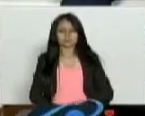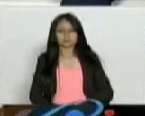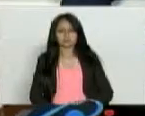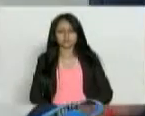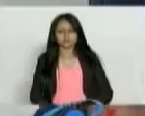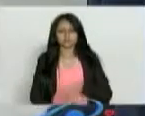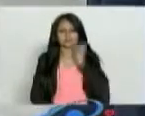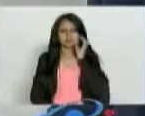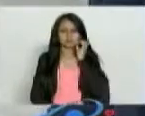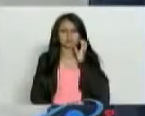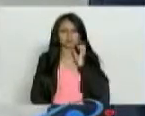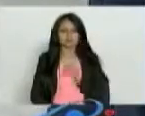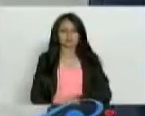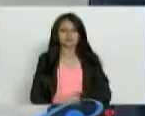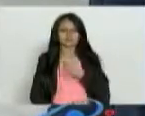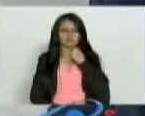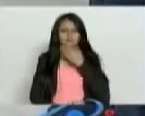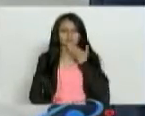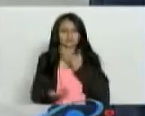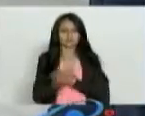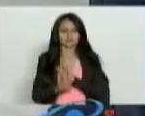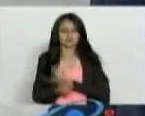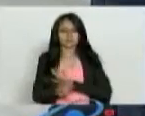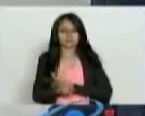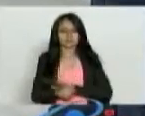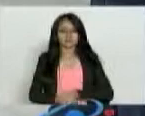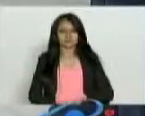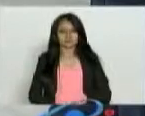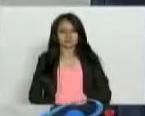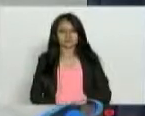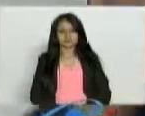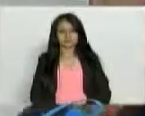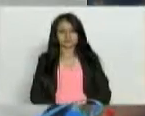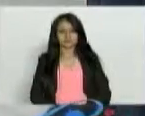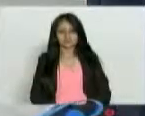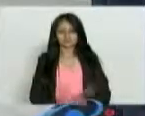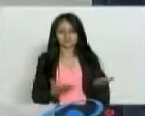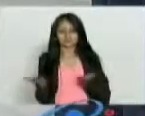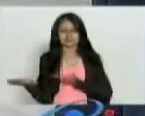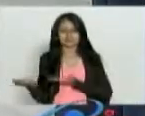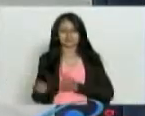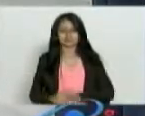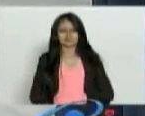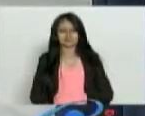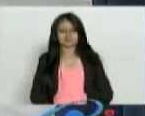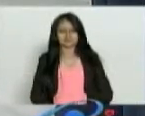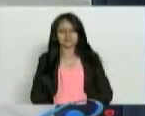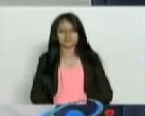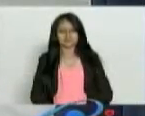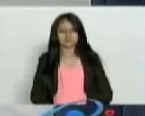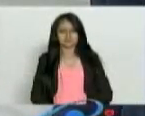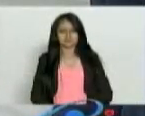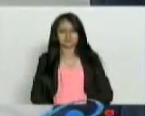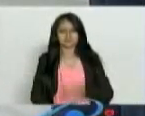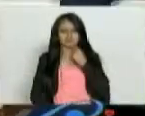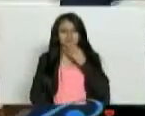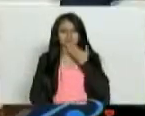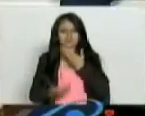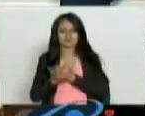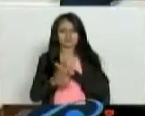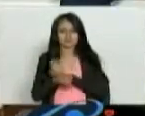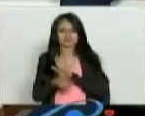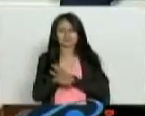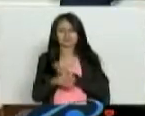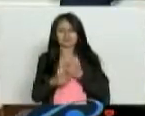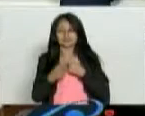En Pereira, Rosalba. Buenas tardes. Buenas tardes. Adelante. Sí, buenas tardes. Para hacerle una preguntita al